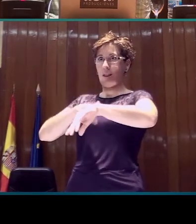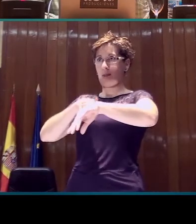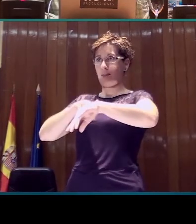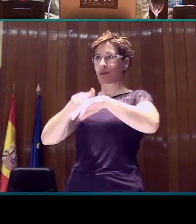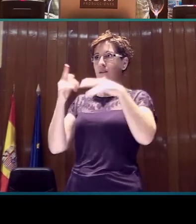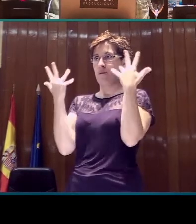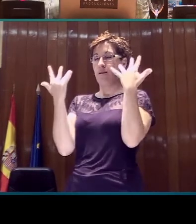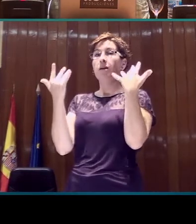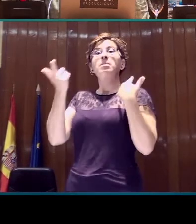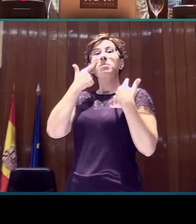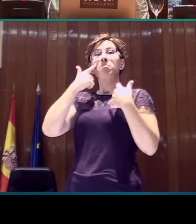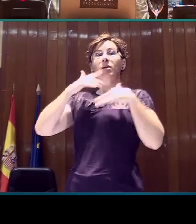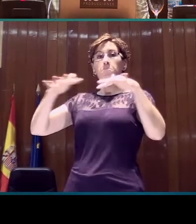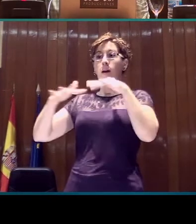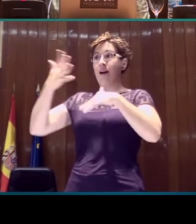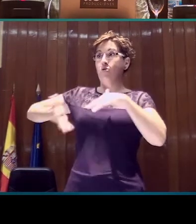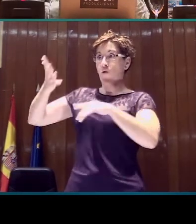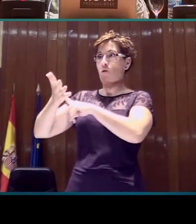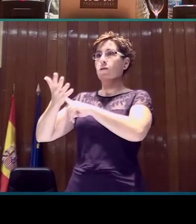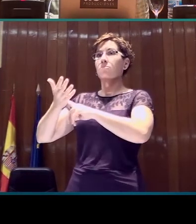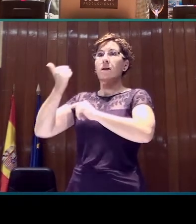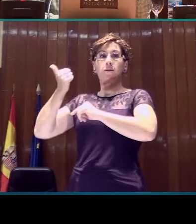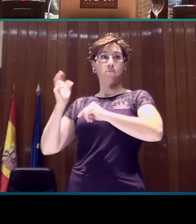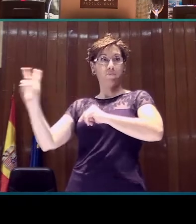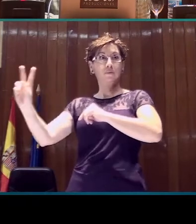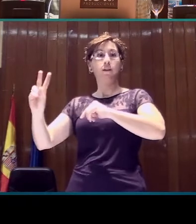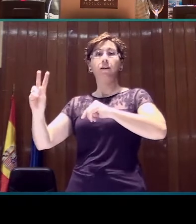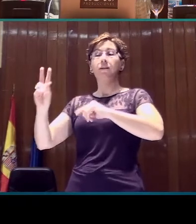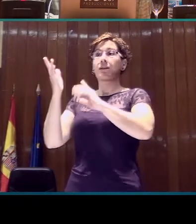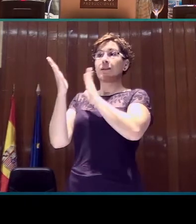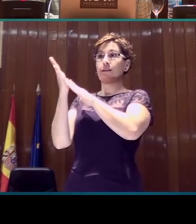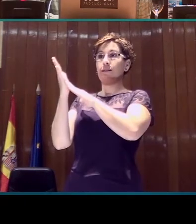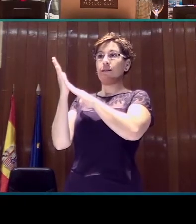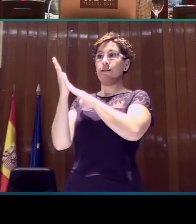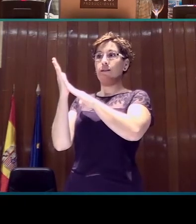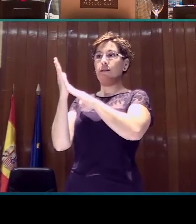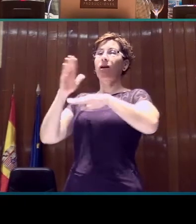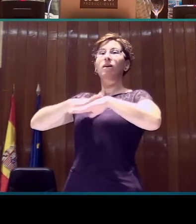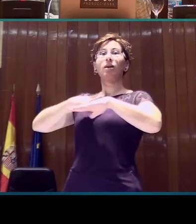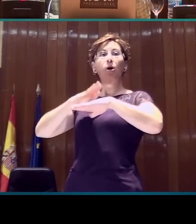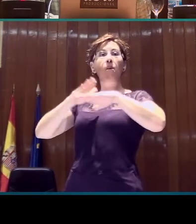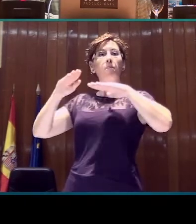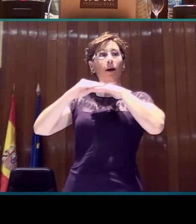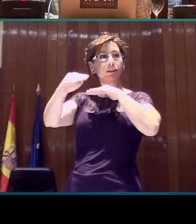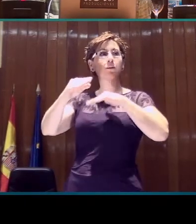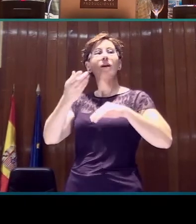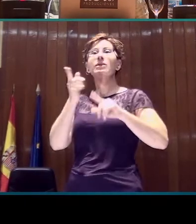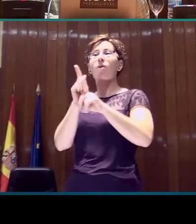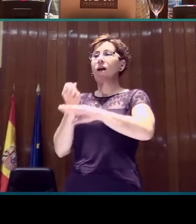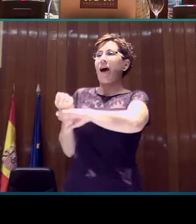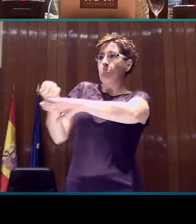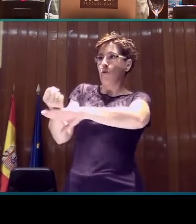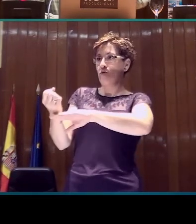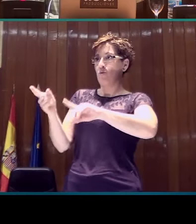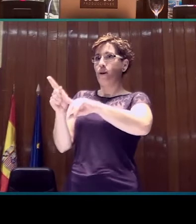Normalmente, la mano dominante es la más activa y la mano no dominante es menos activa, la usamos como signo base, o sea,